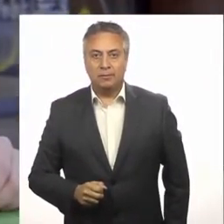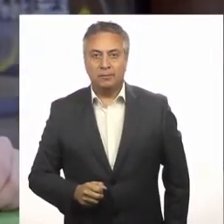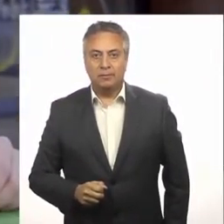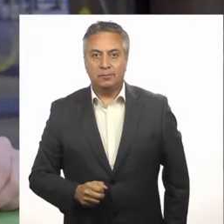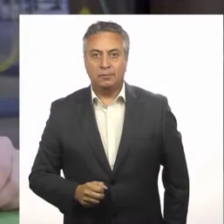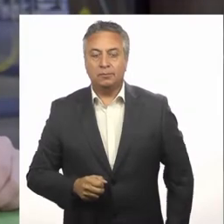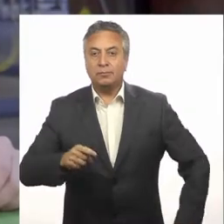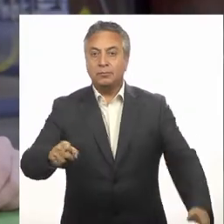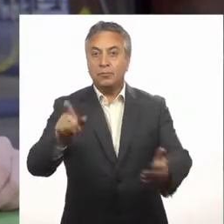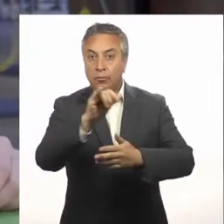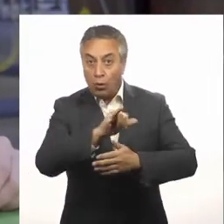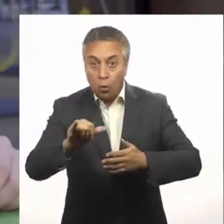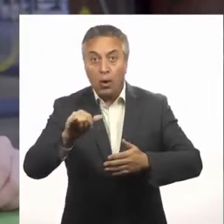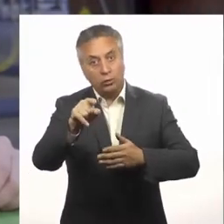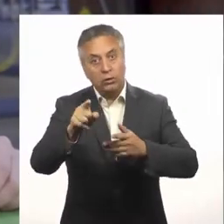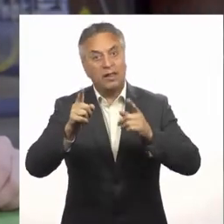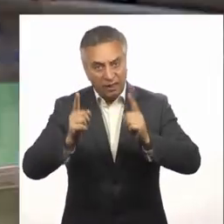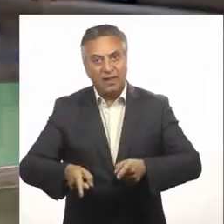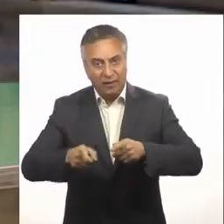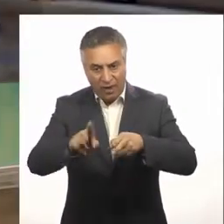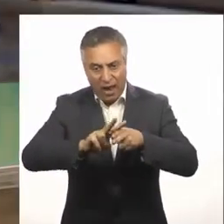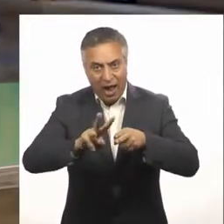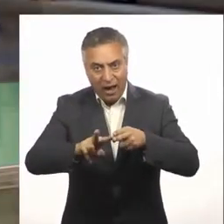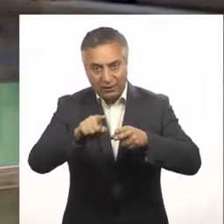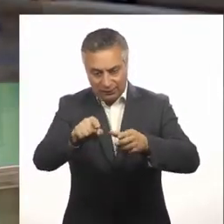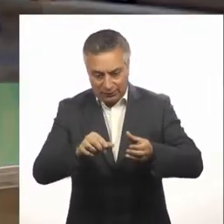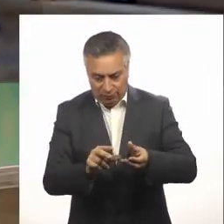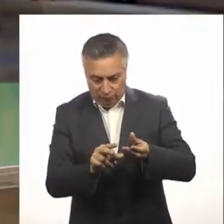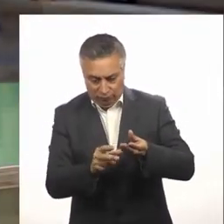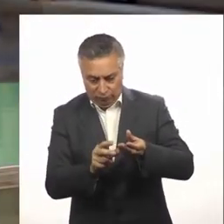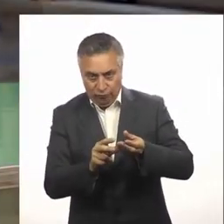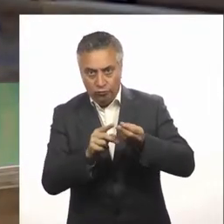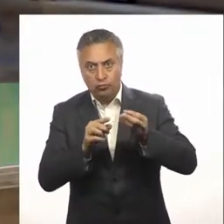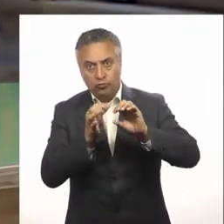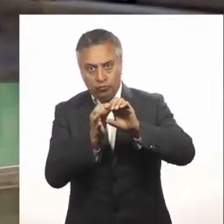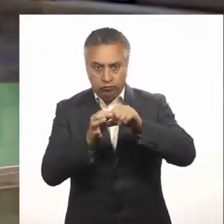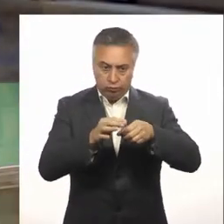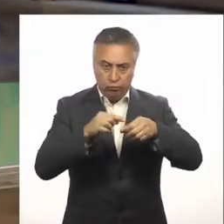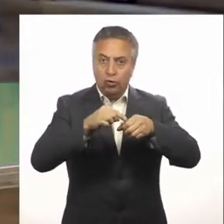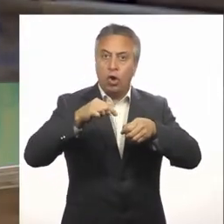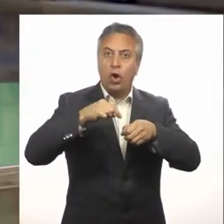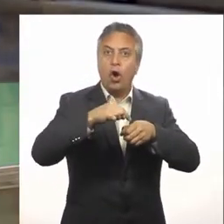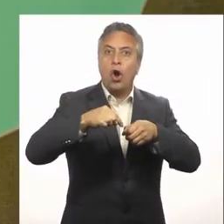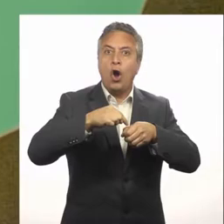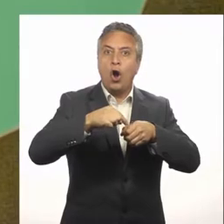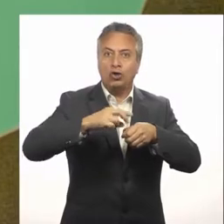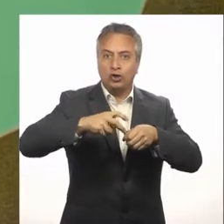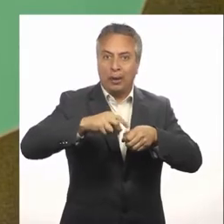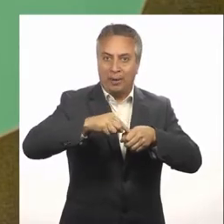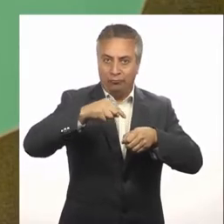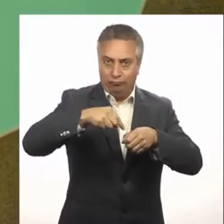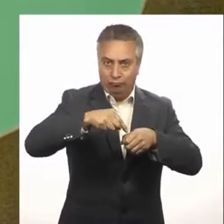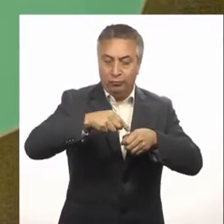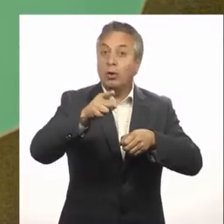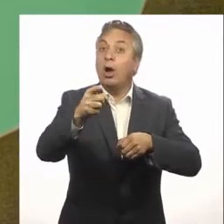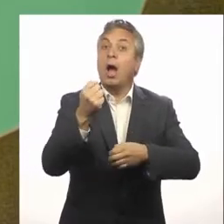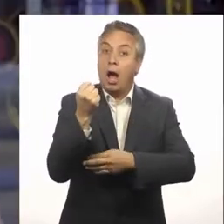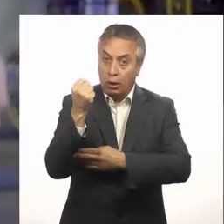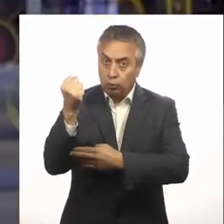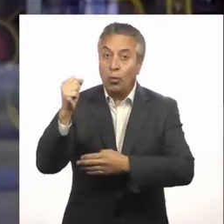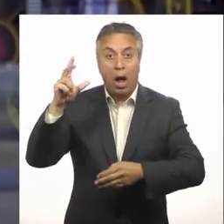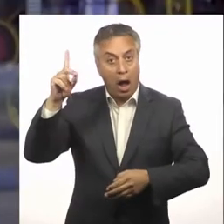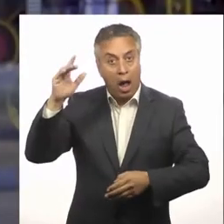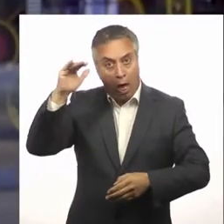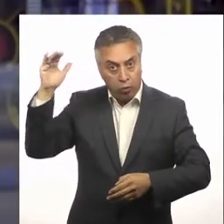Luego, debes hacer un orificio en tu tapa. Para esto, también tienes que pedir la ayuda a un adulto. Una vez hecho el